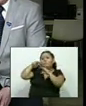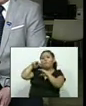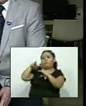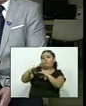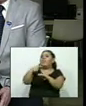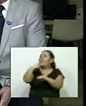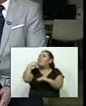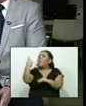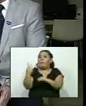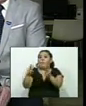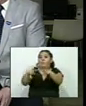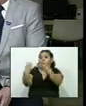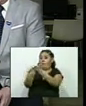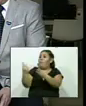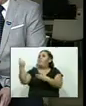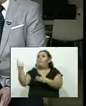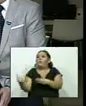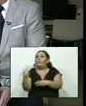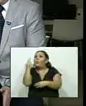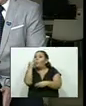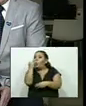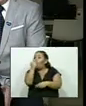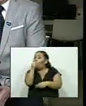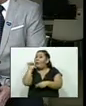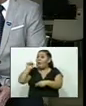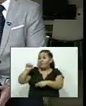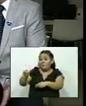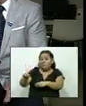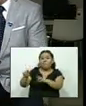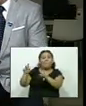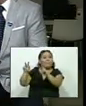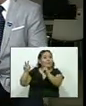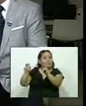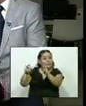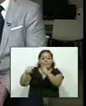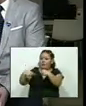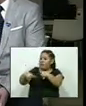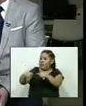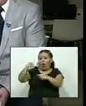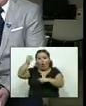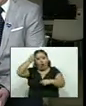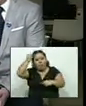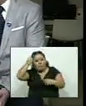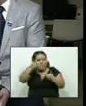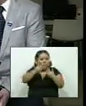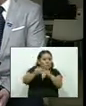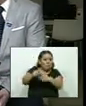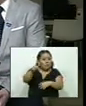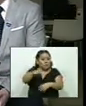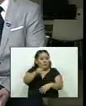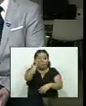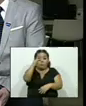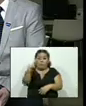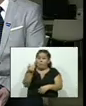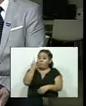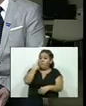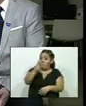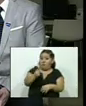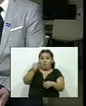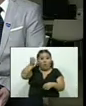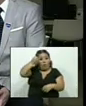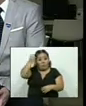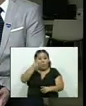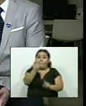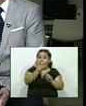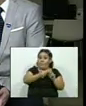Arena, reunido con pandilleros. Una situación que sigue, como les decíamos, generando polémica en el país. Así es, y muchas reacciones. De hecho,